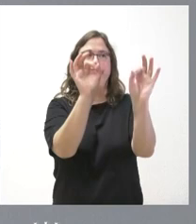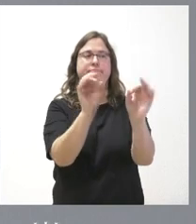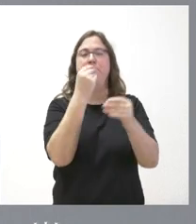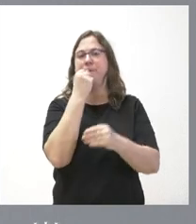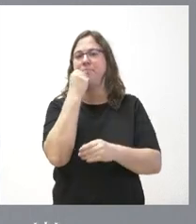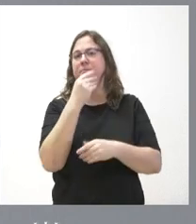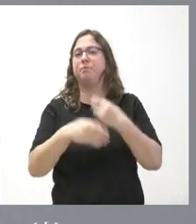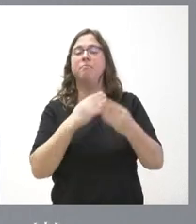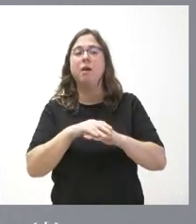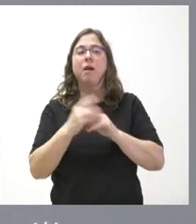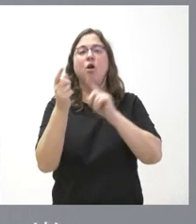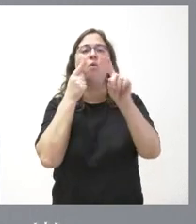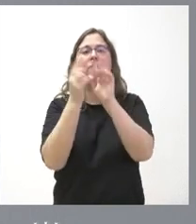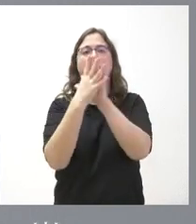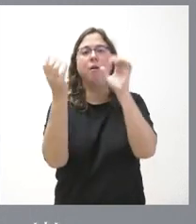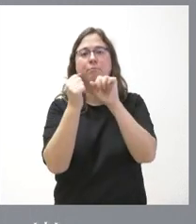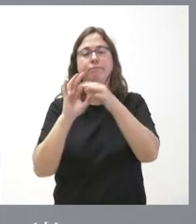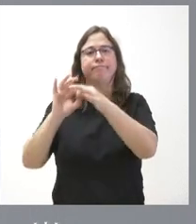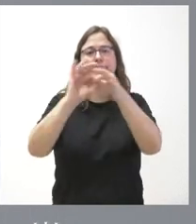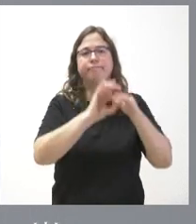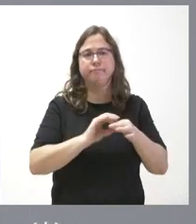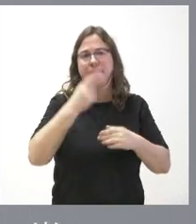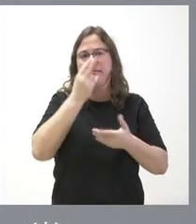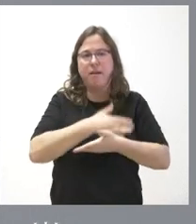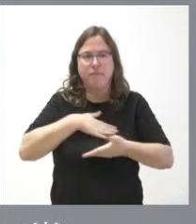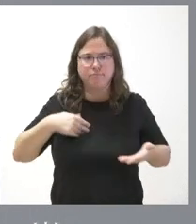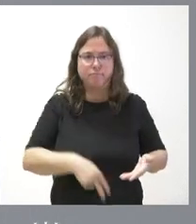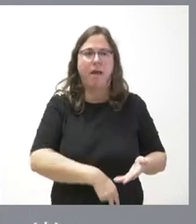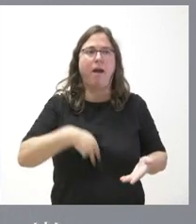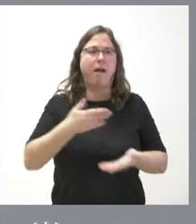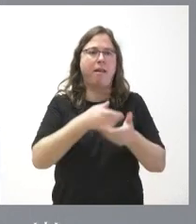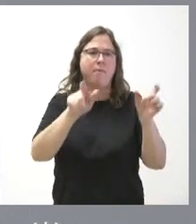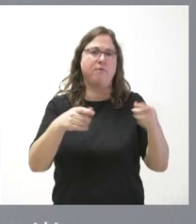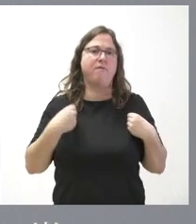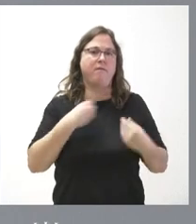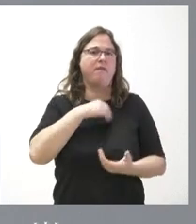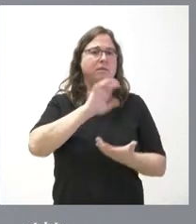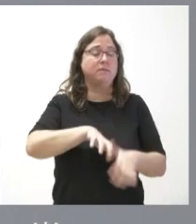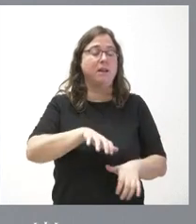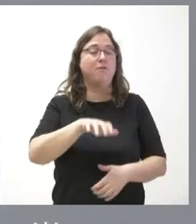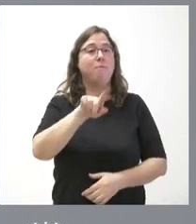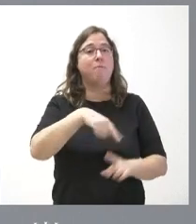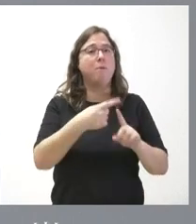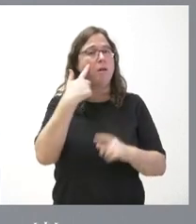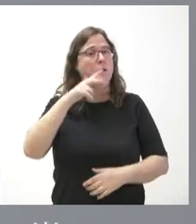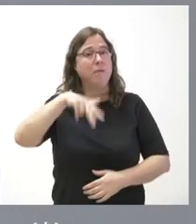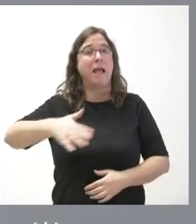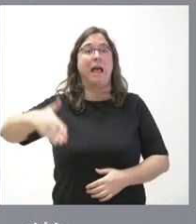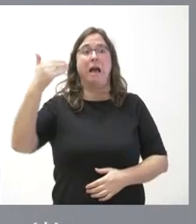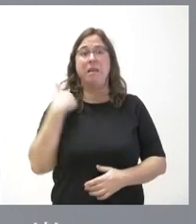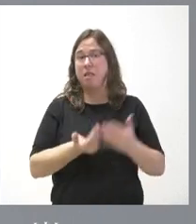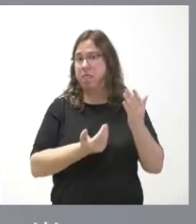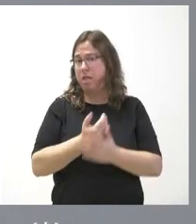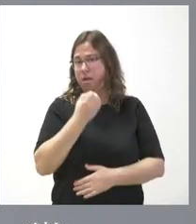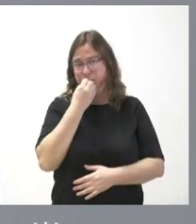buscando el entendimiento la concordia el interés general de las personas de Castilla y León y reconocer como usted reconoce que ayer no pudo ser un buen día